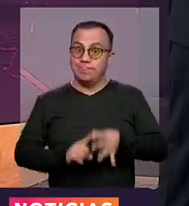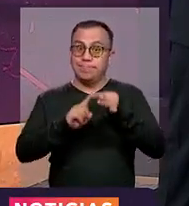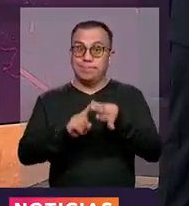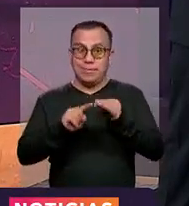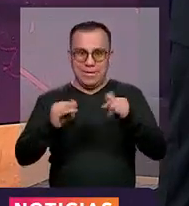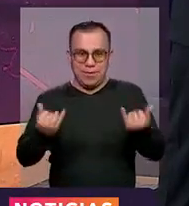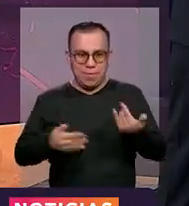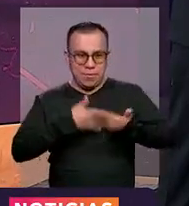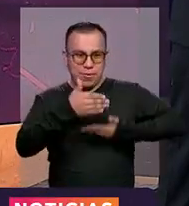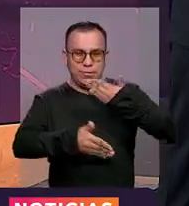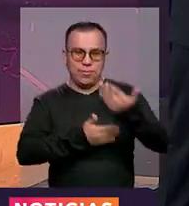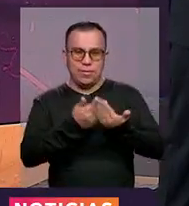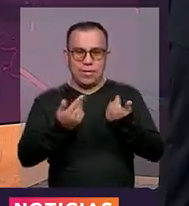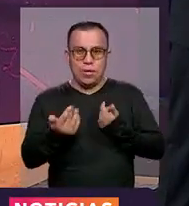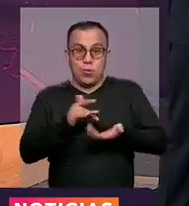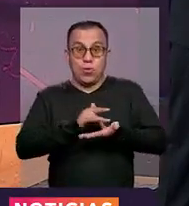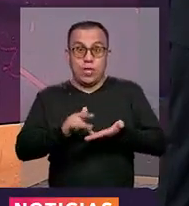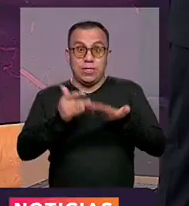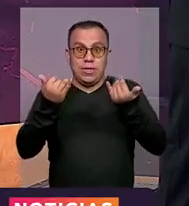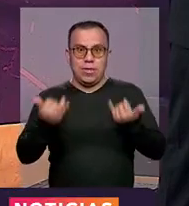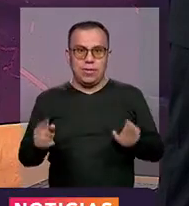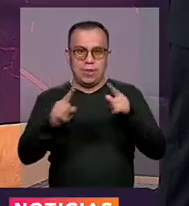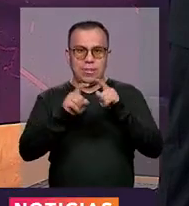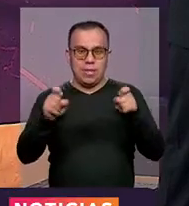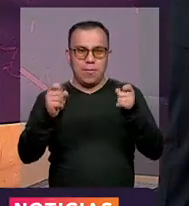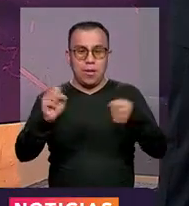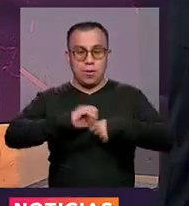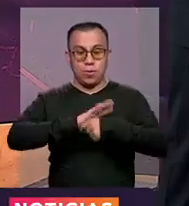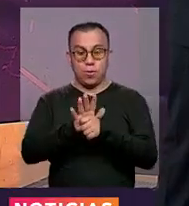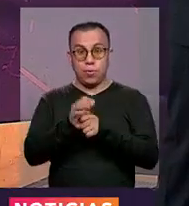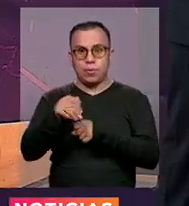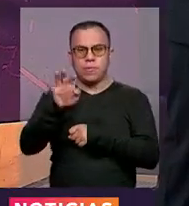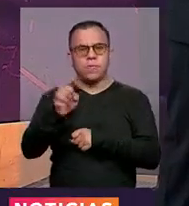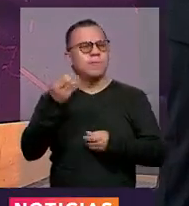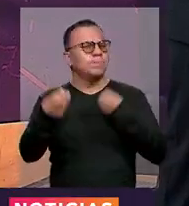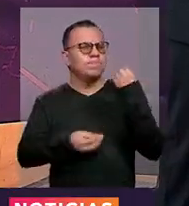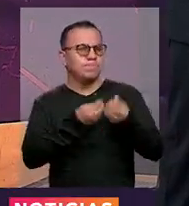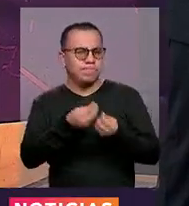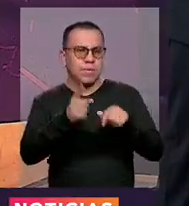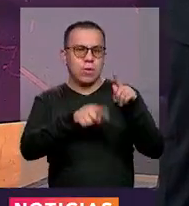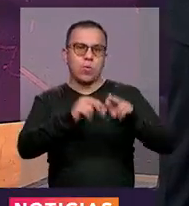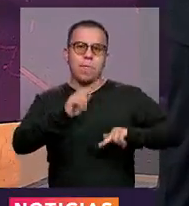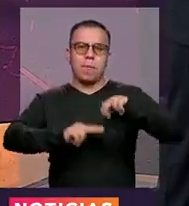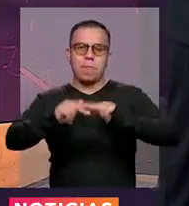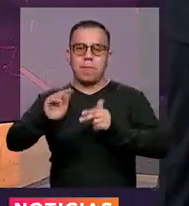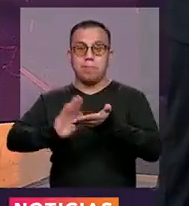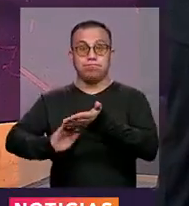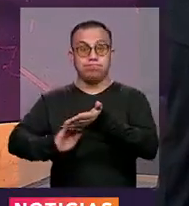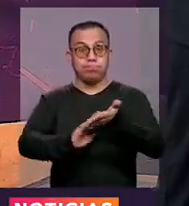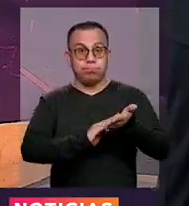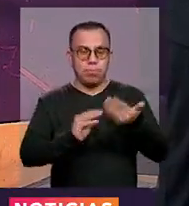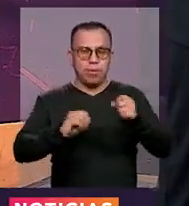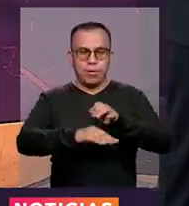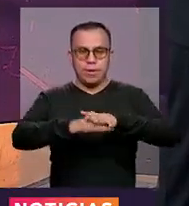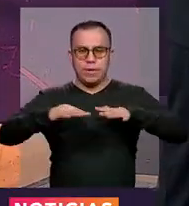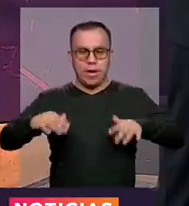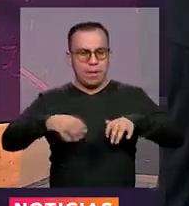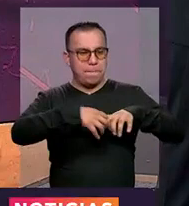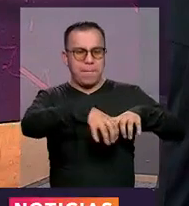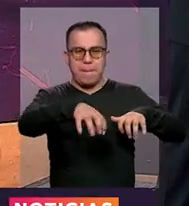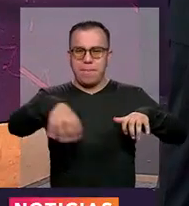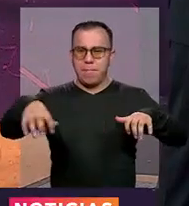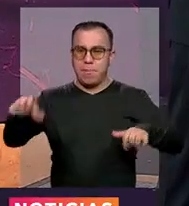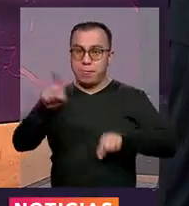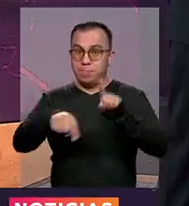actual coyuntura que tiene que ver con la emergencia del país por el COVID-19, realizará varias obras de reparación en las redes de distribución de